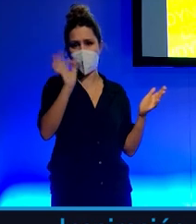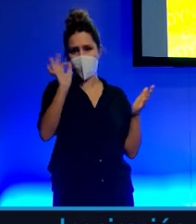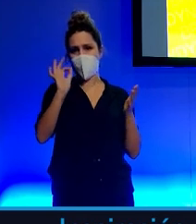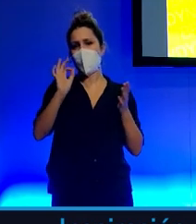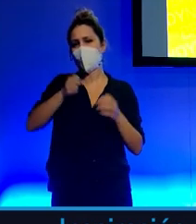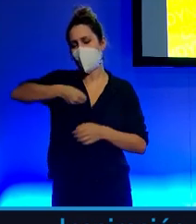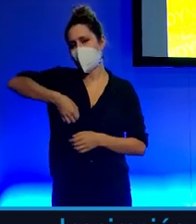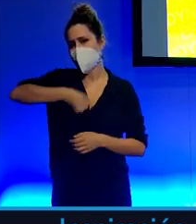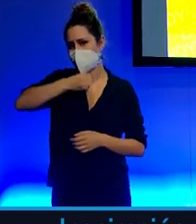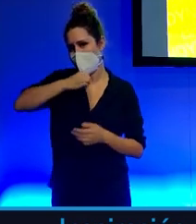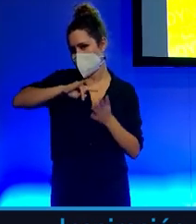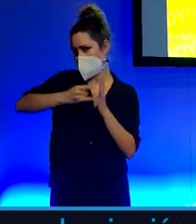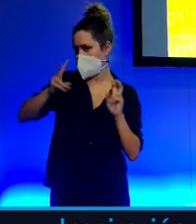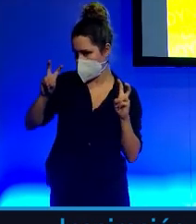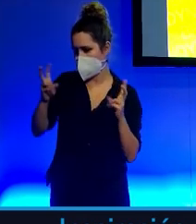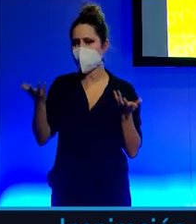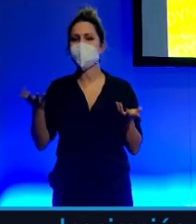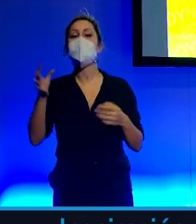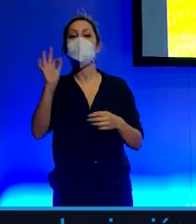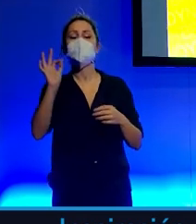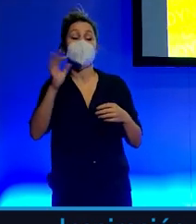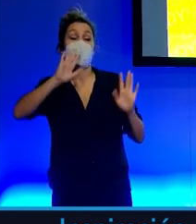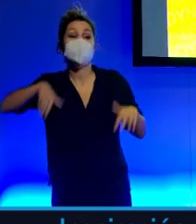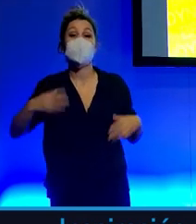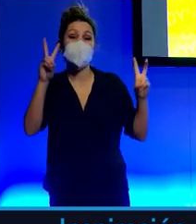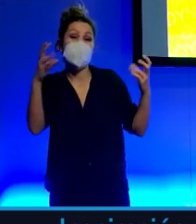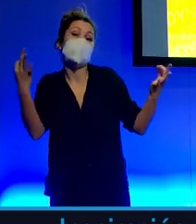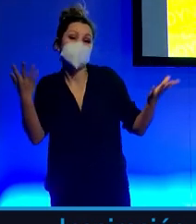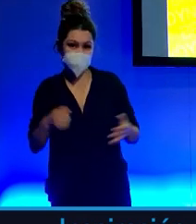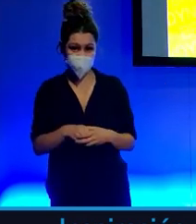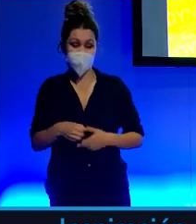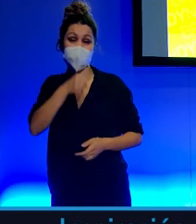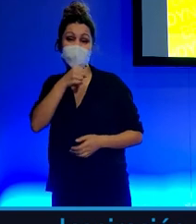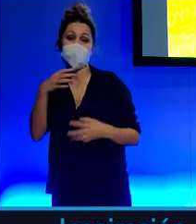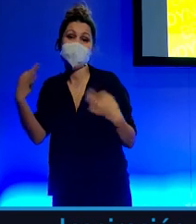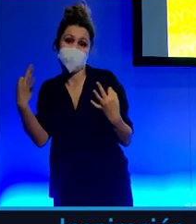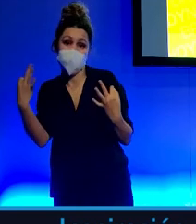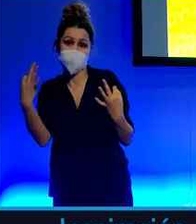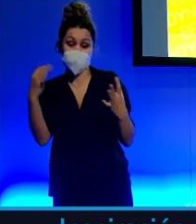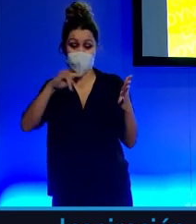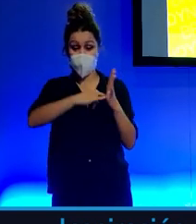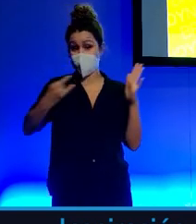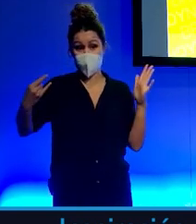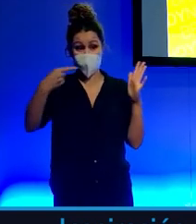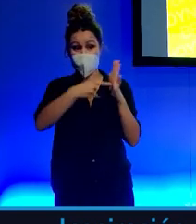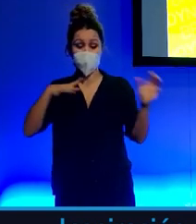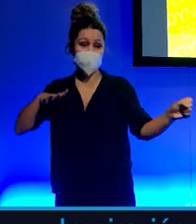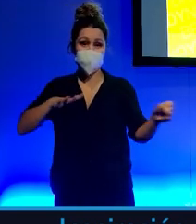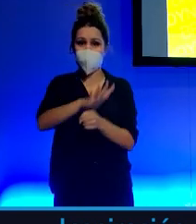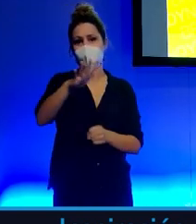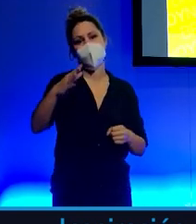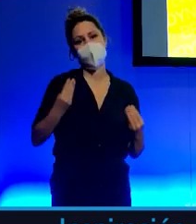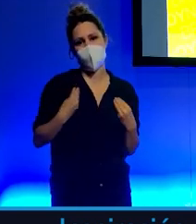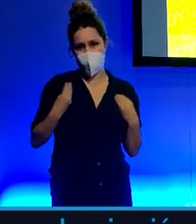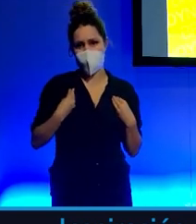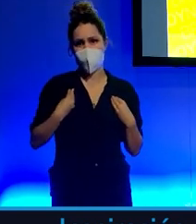tecnologías, ¿qué es nuevo? ¿Qué es viejo? Hablemos de tecnologías que impactan en nuestra vida. Si